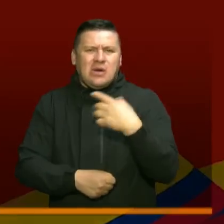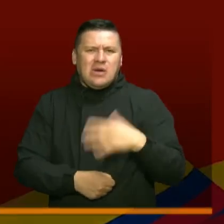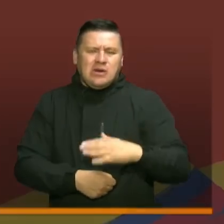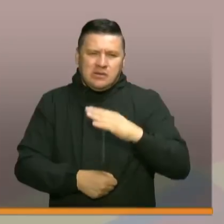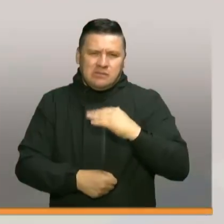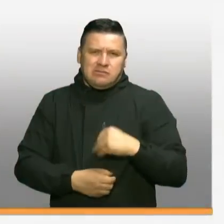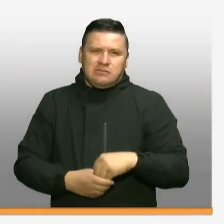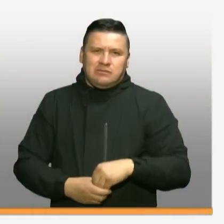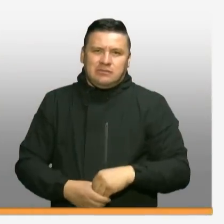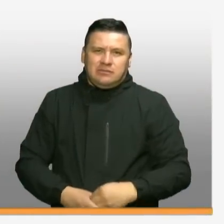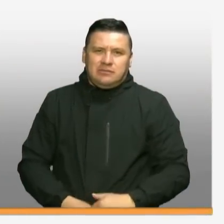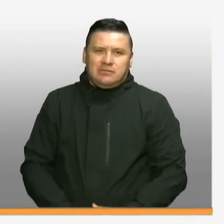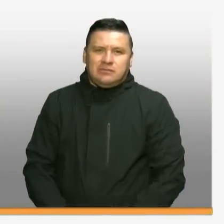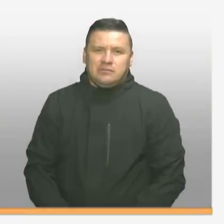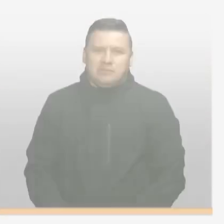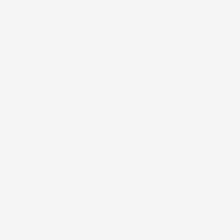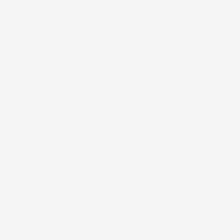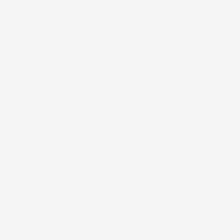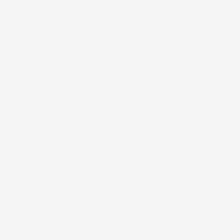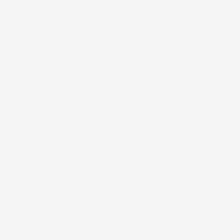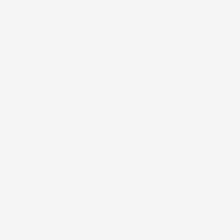patria. de